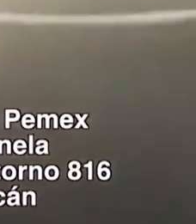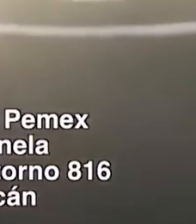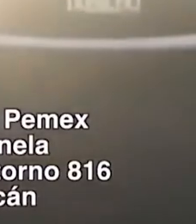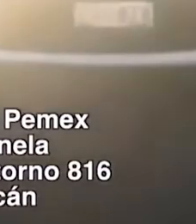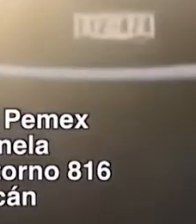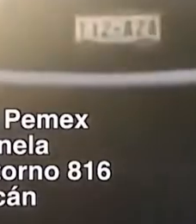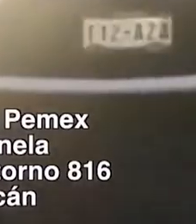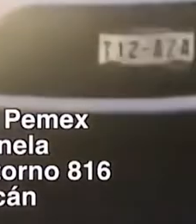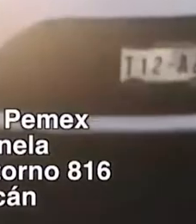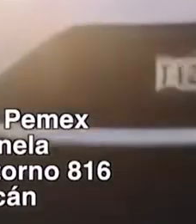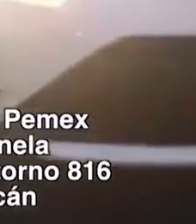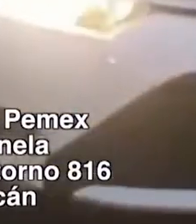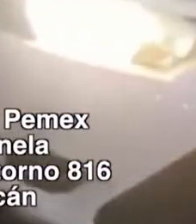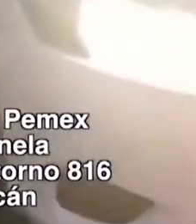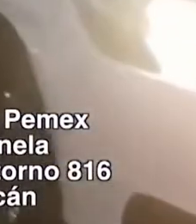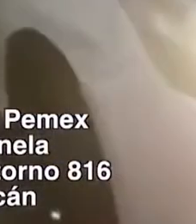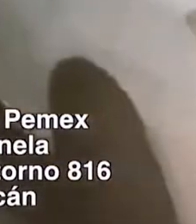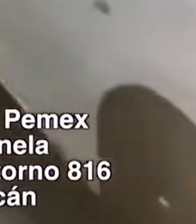De carro